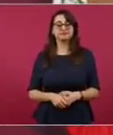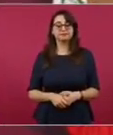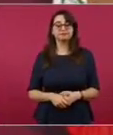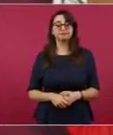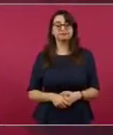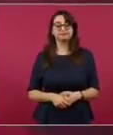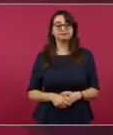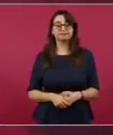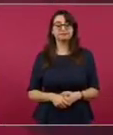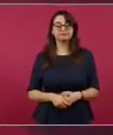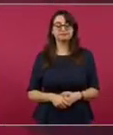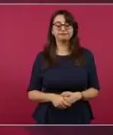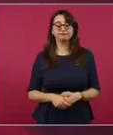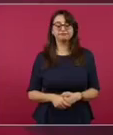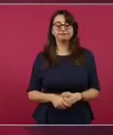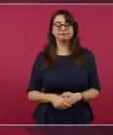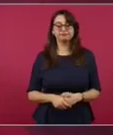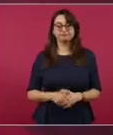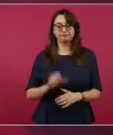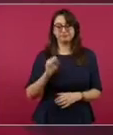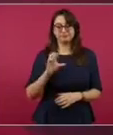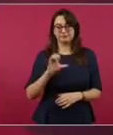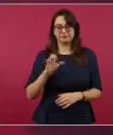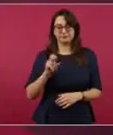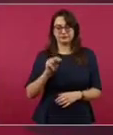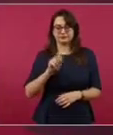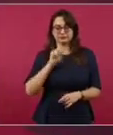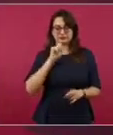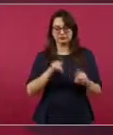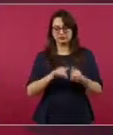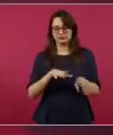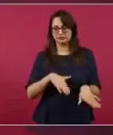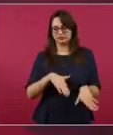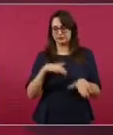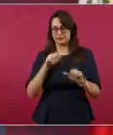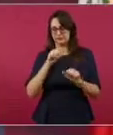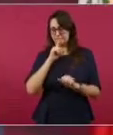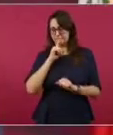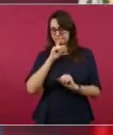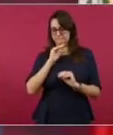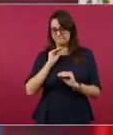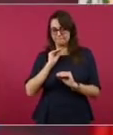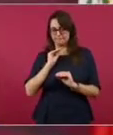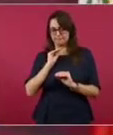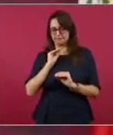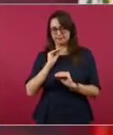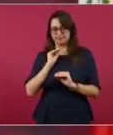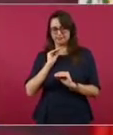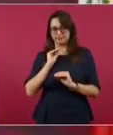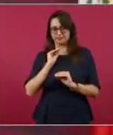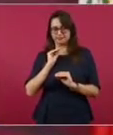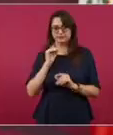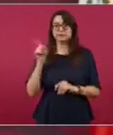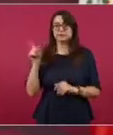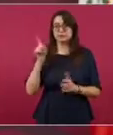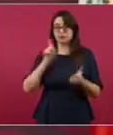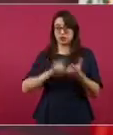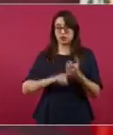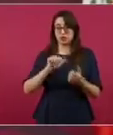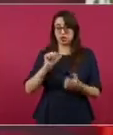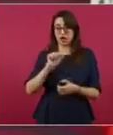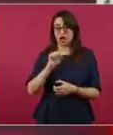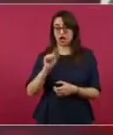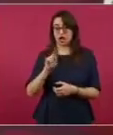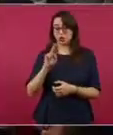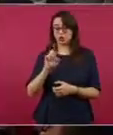Y los de la Corte, estaba Azuela y todos los